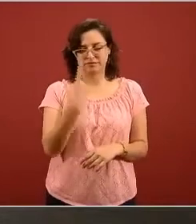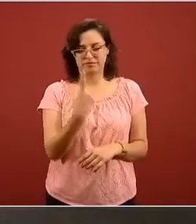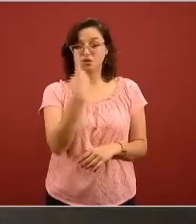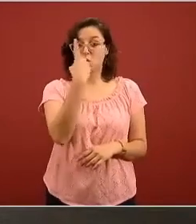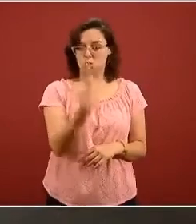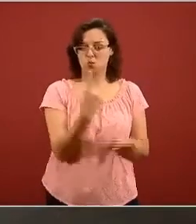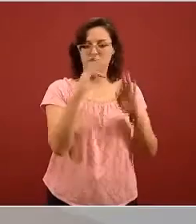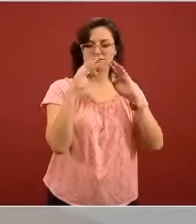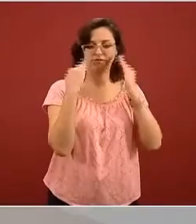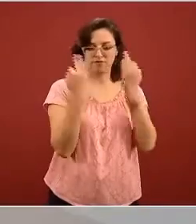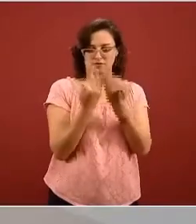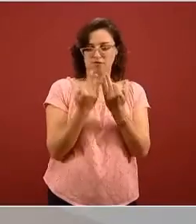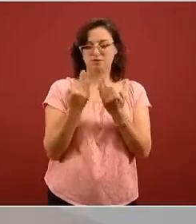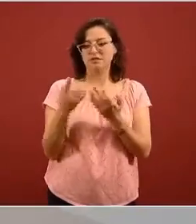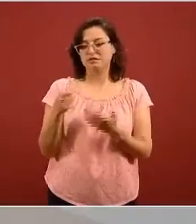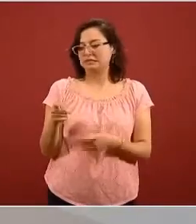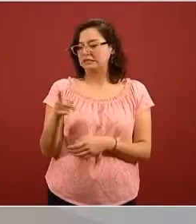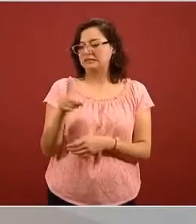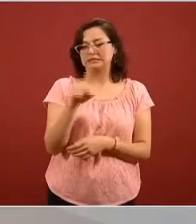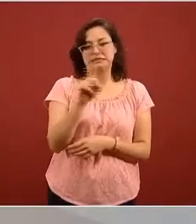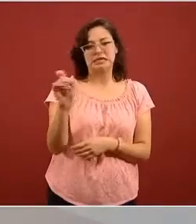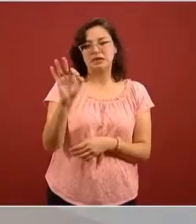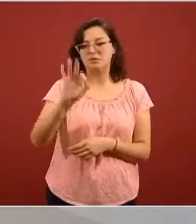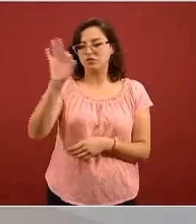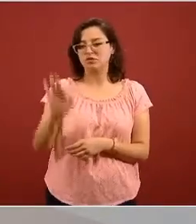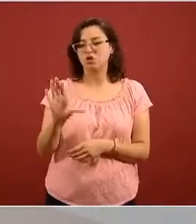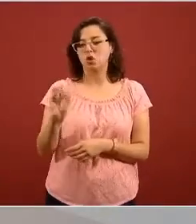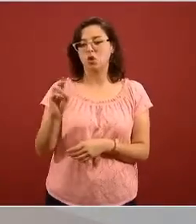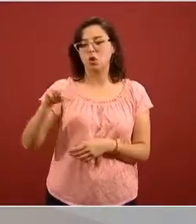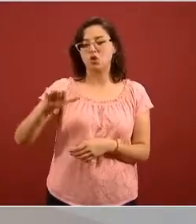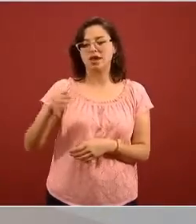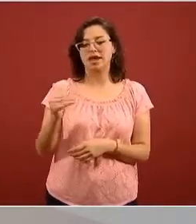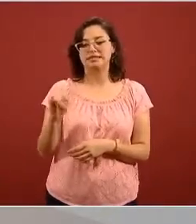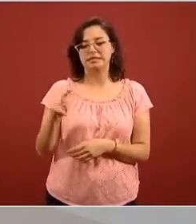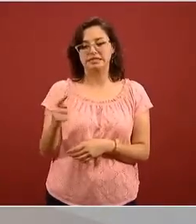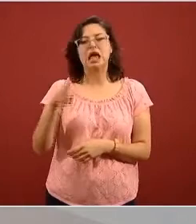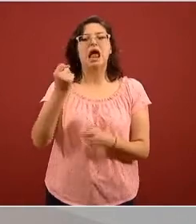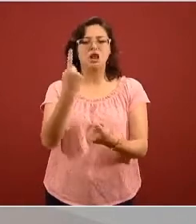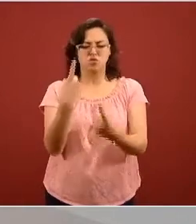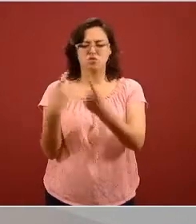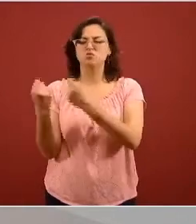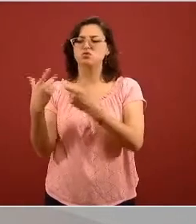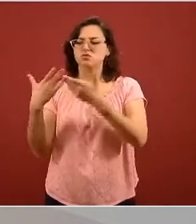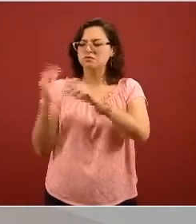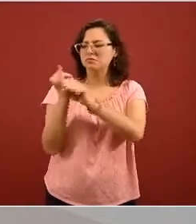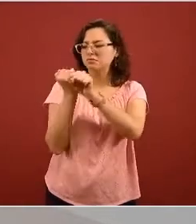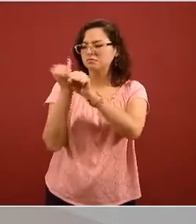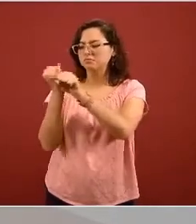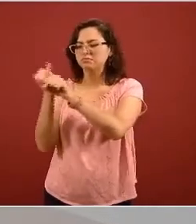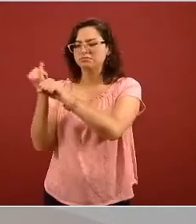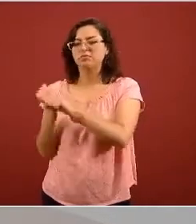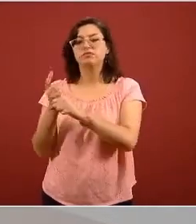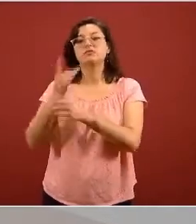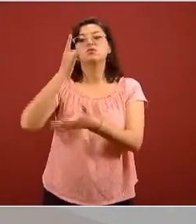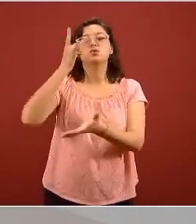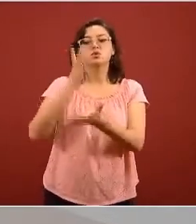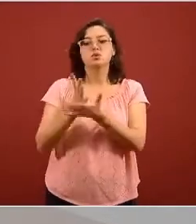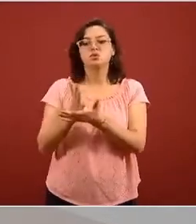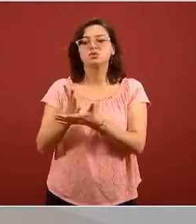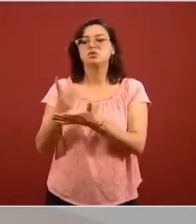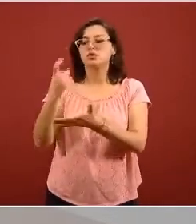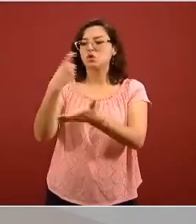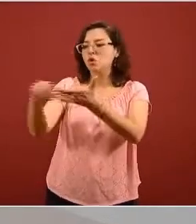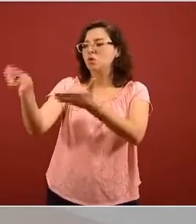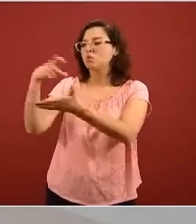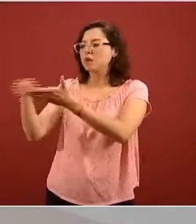CONACYT y CIDESI en colaboración con algunos centros públicos de investigación es para el ensamblaje y la adquisición